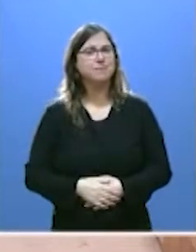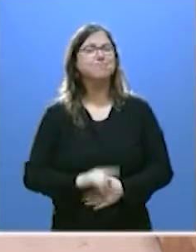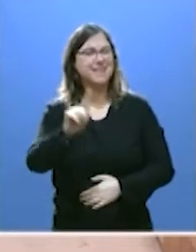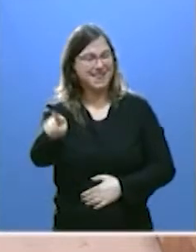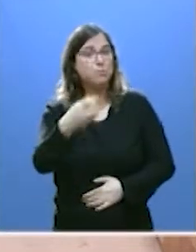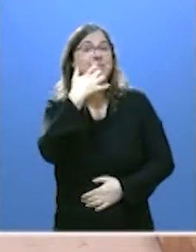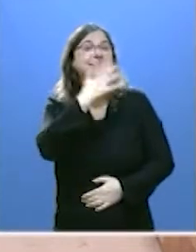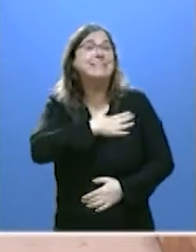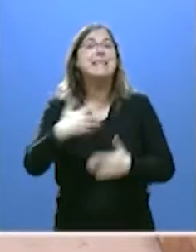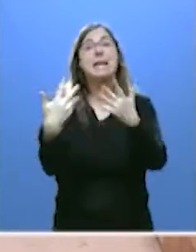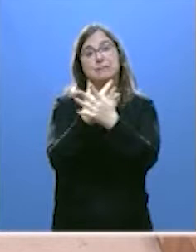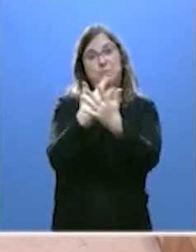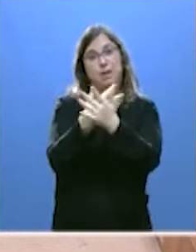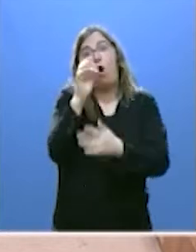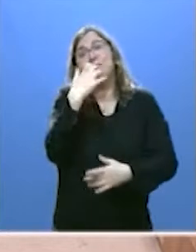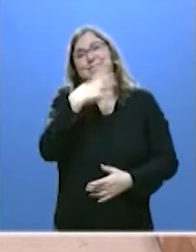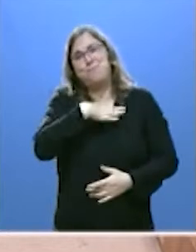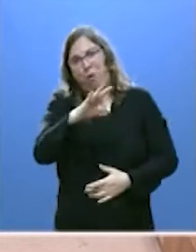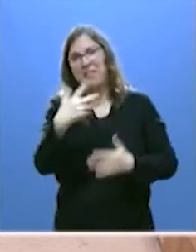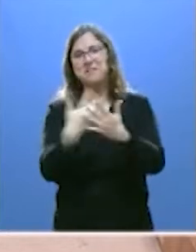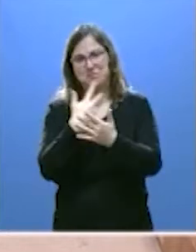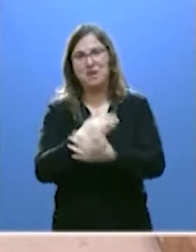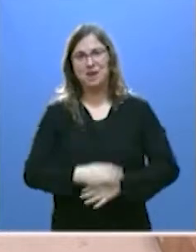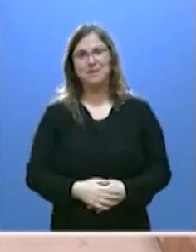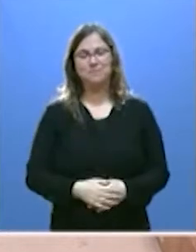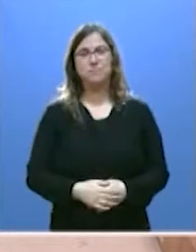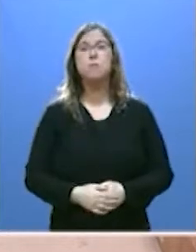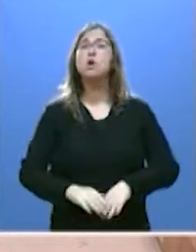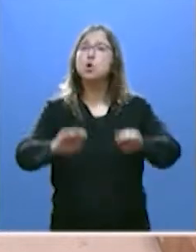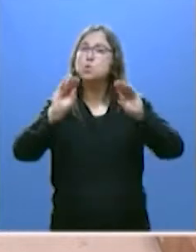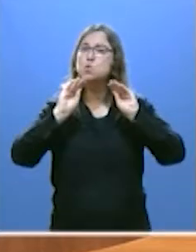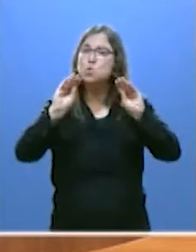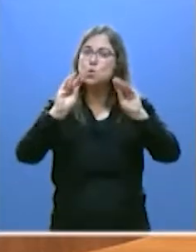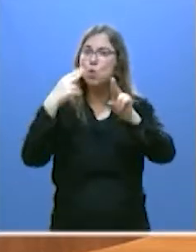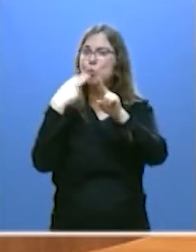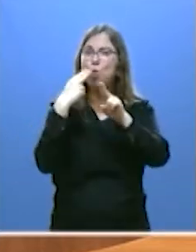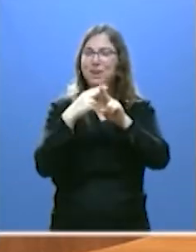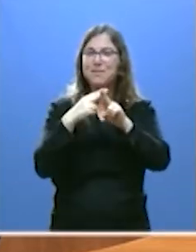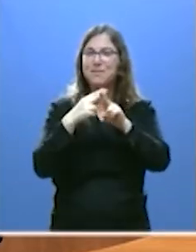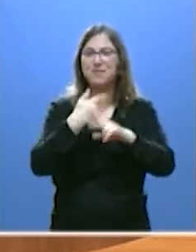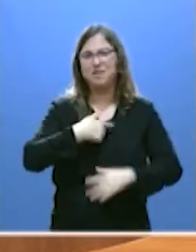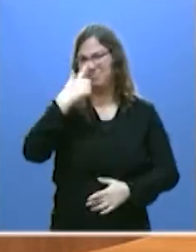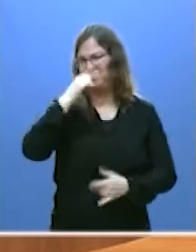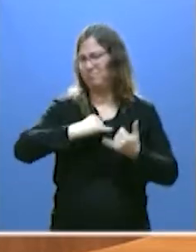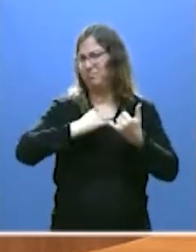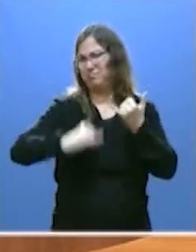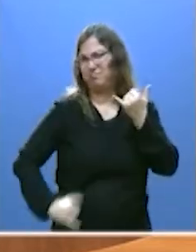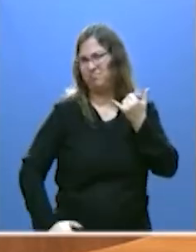explica si quiere o si puede. Pero, desde luego, con sus políticas estábamos arruinados.